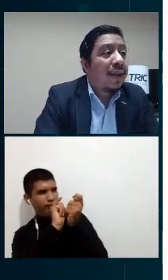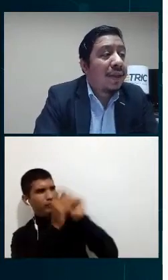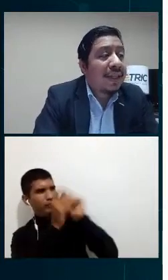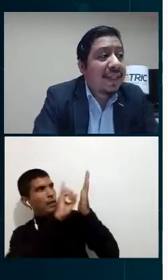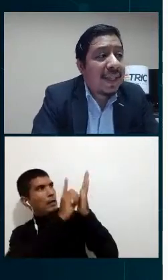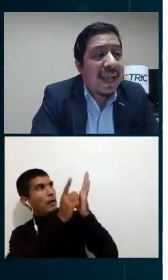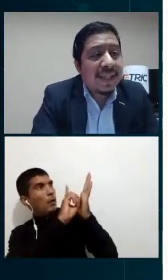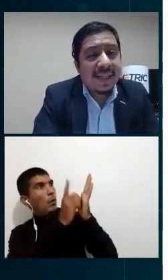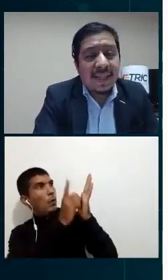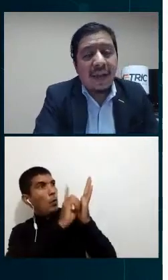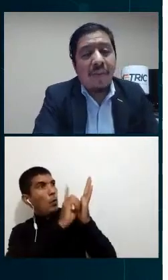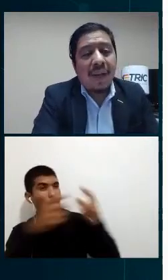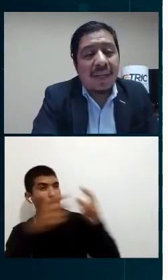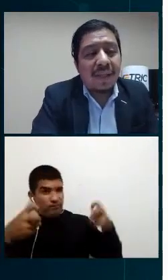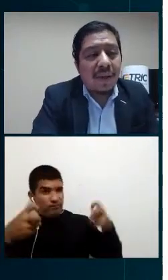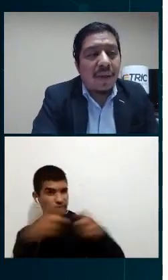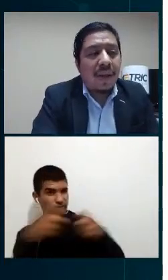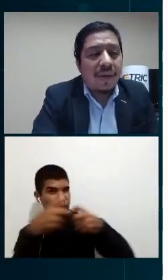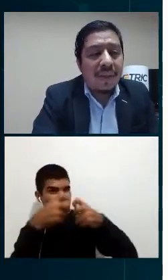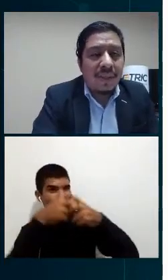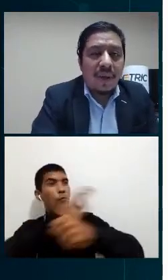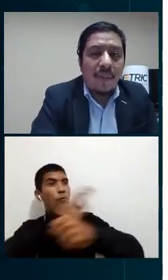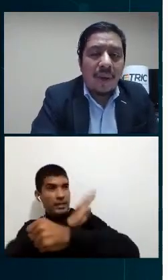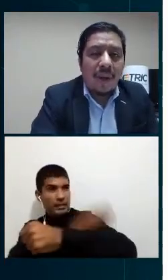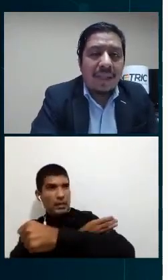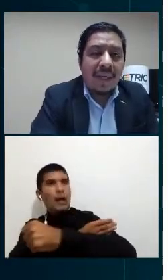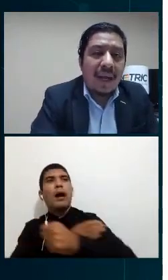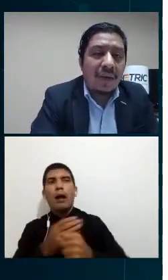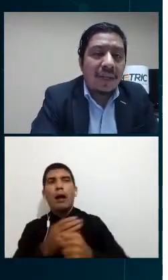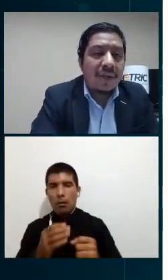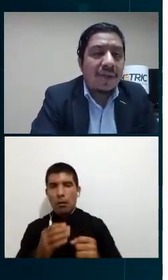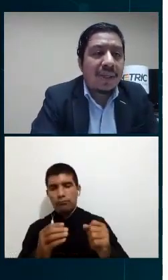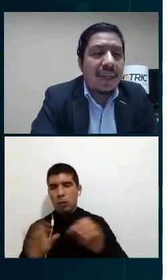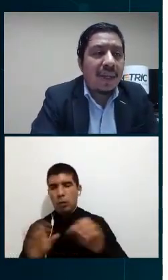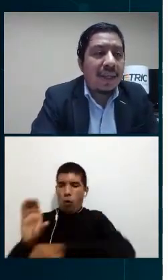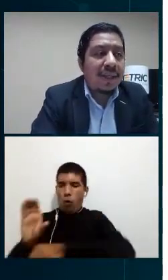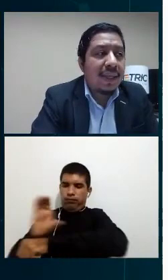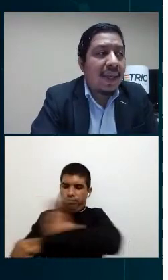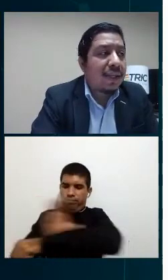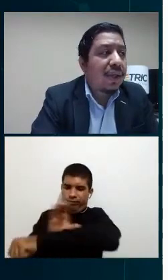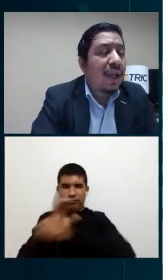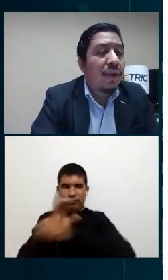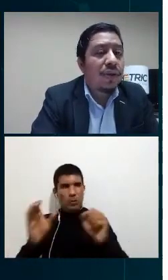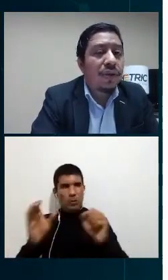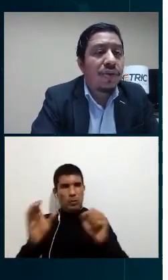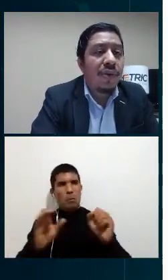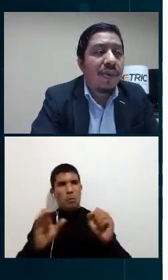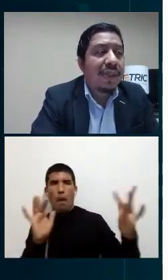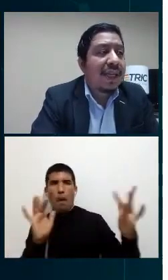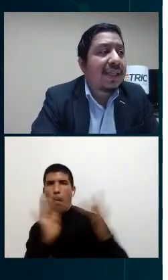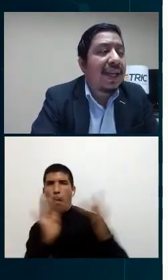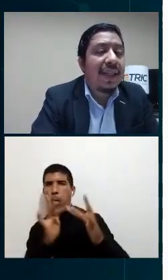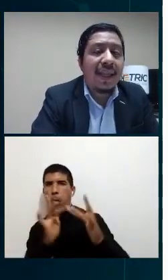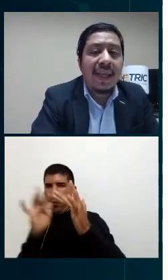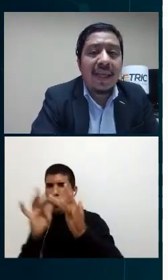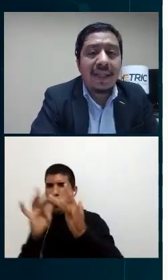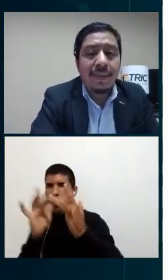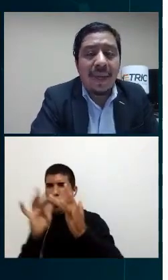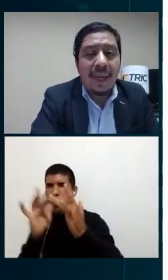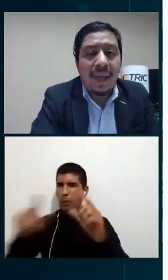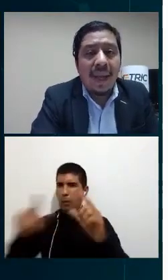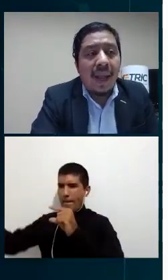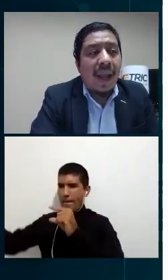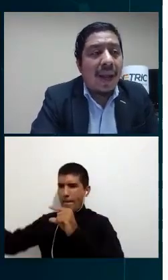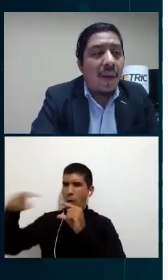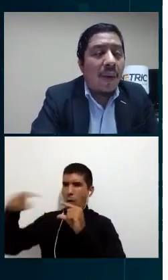entonces la estrategia de comunicación consistió en poder acercarnos a nuestros clientes y adicional nosotros tuvimos la estrategia